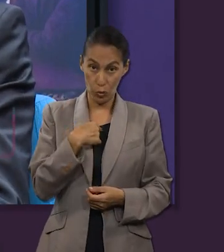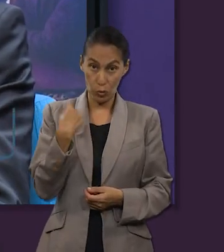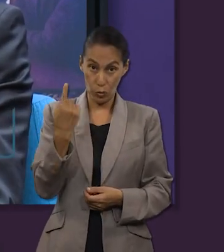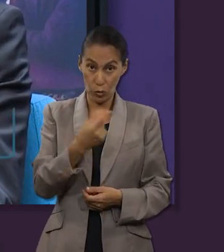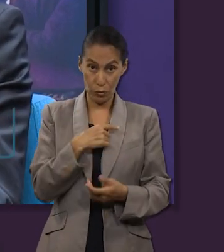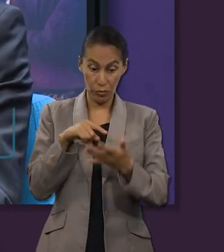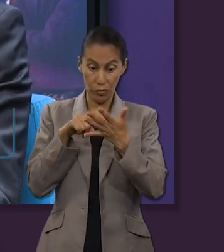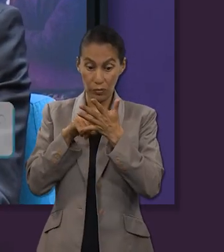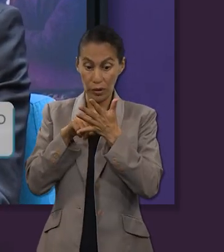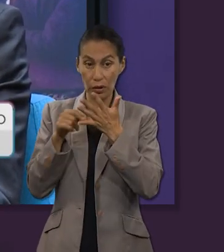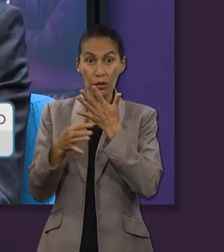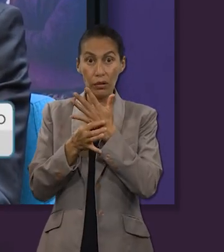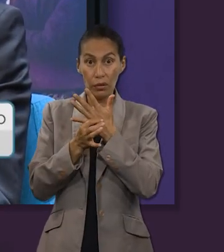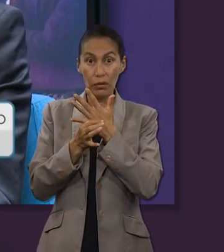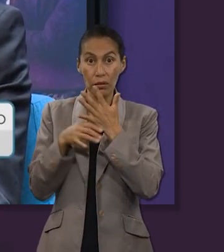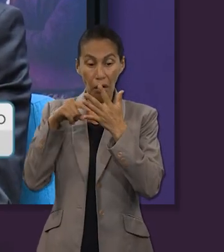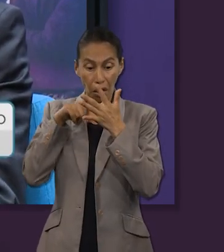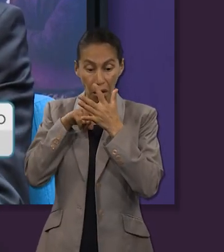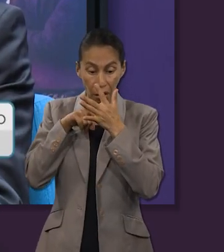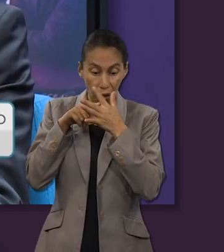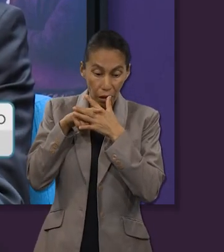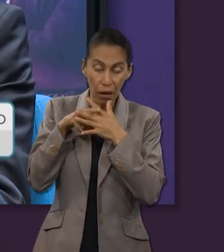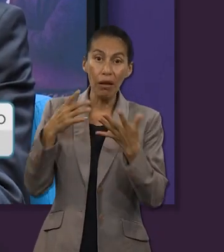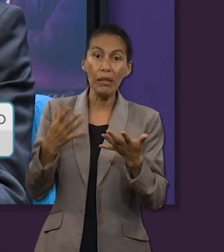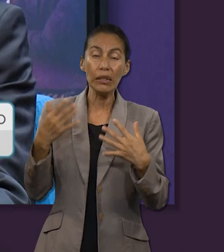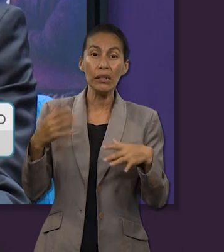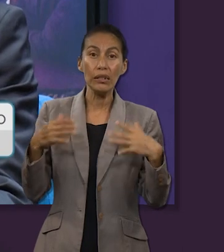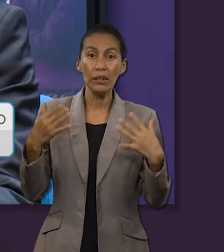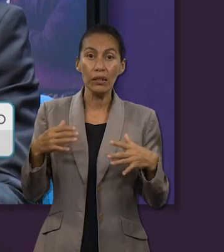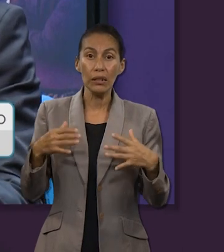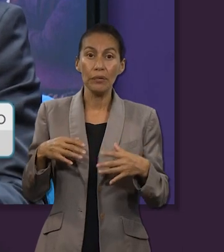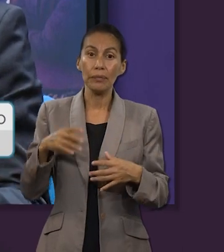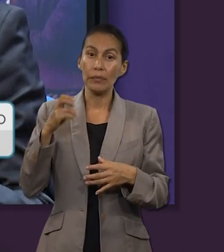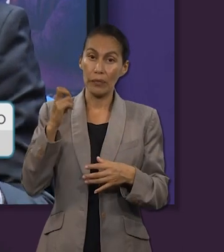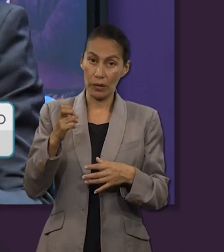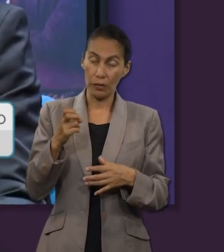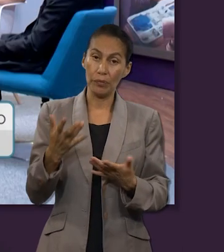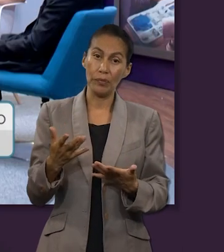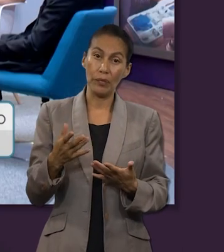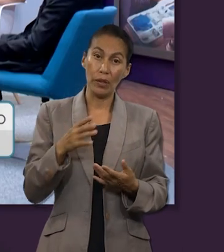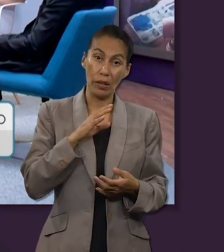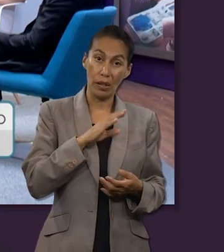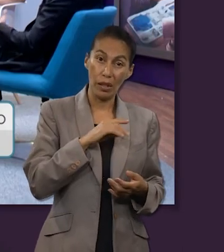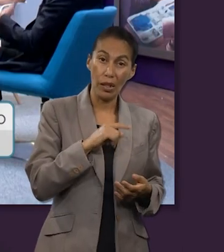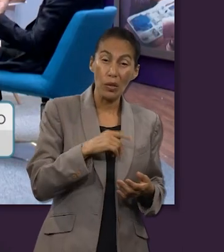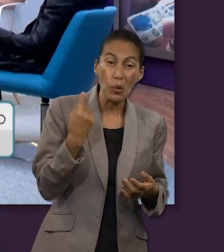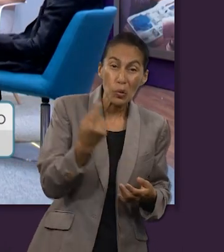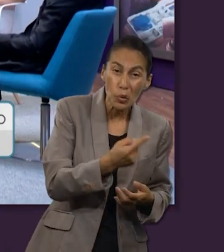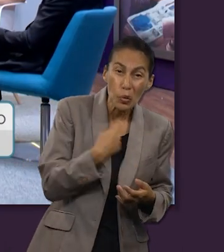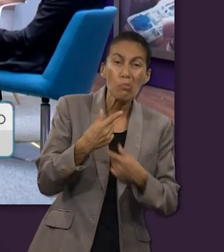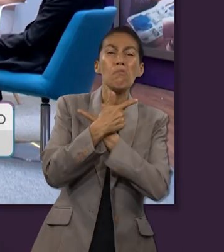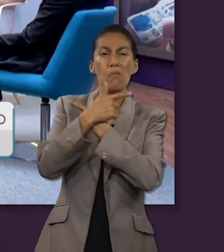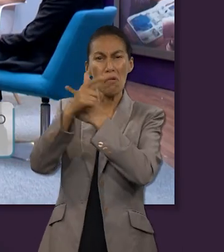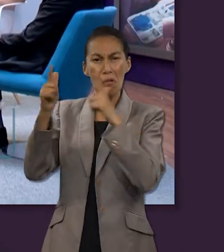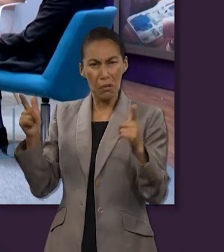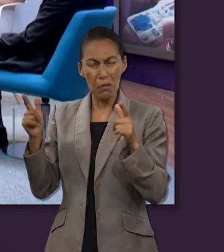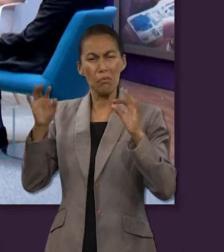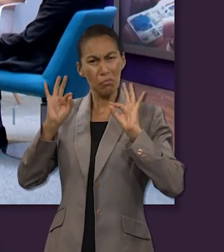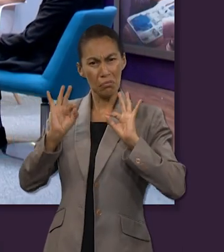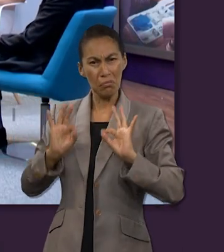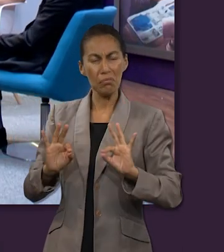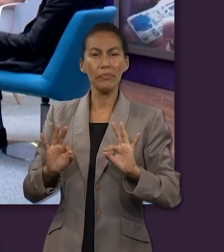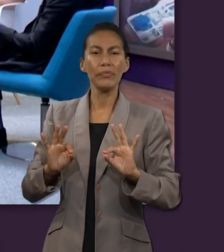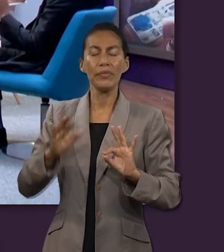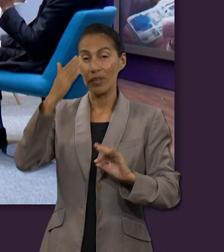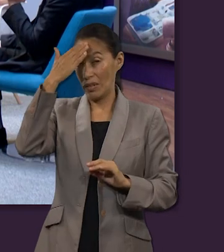del costo del pecado y entonces la Cruz va a servir para evitar una rebelión futura vamos a ser todavía personas con